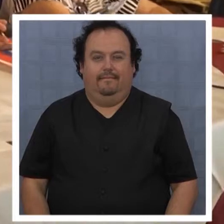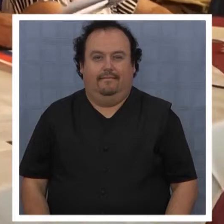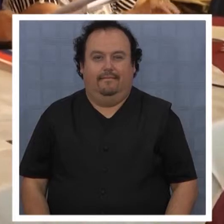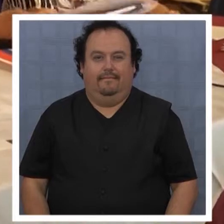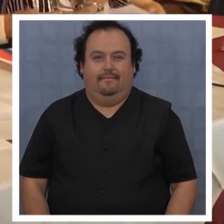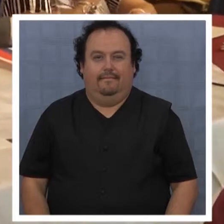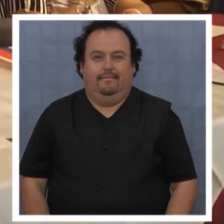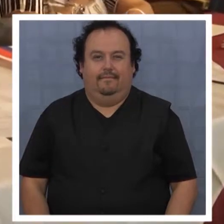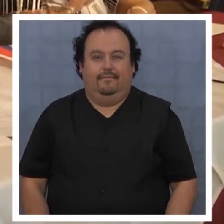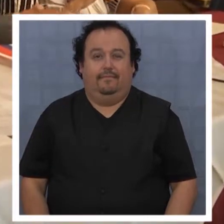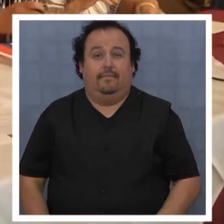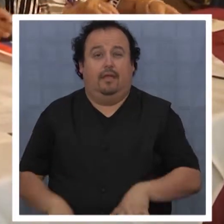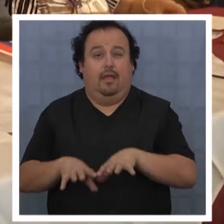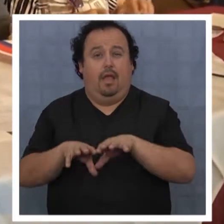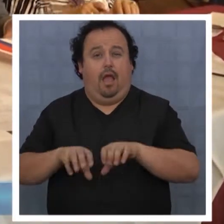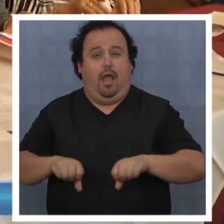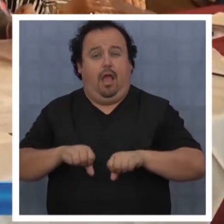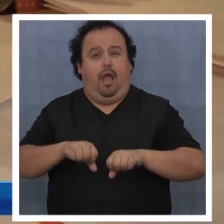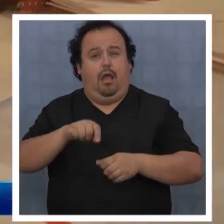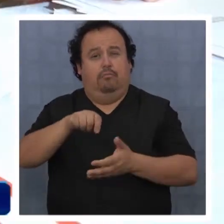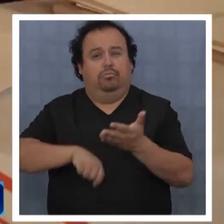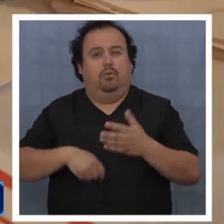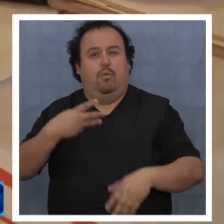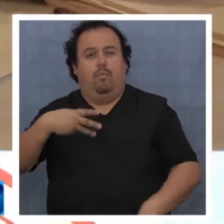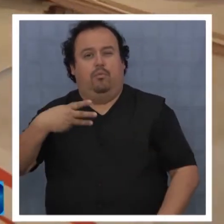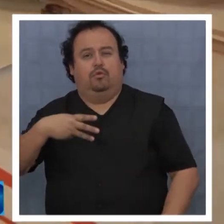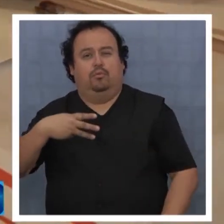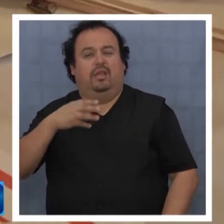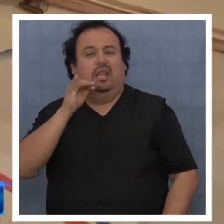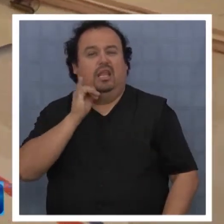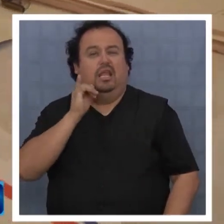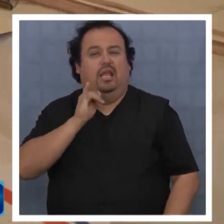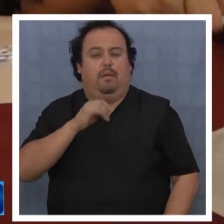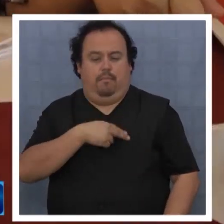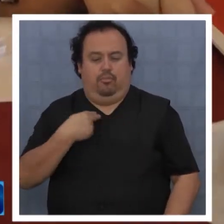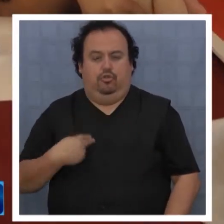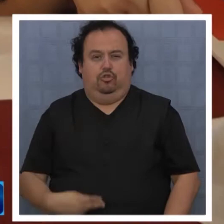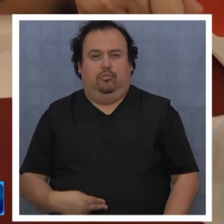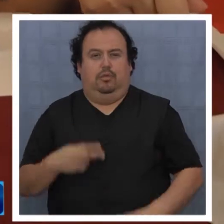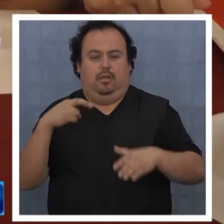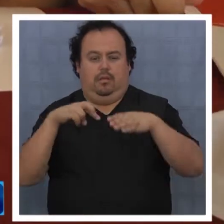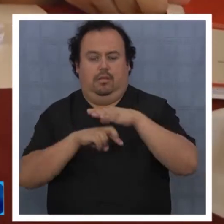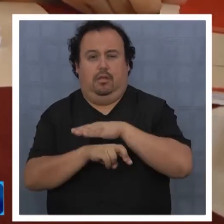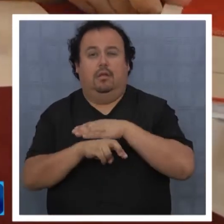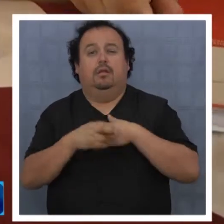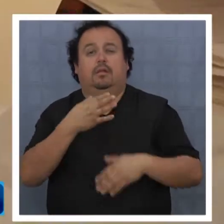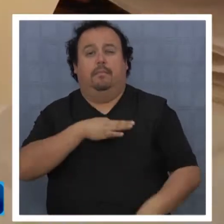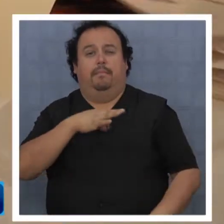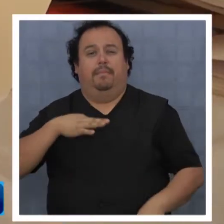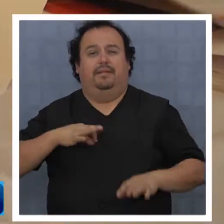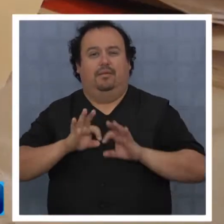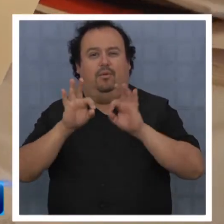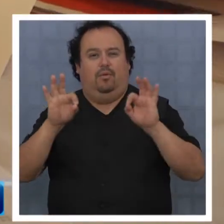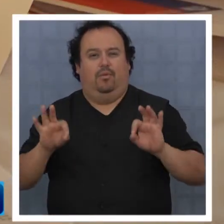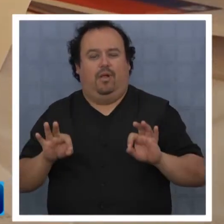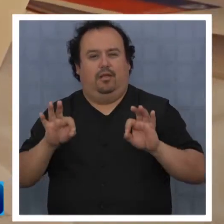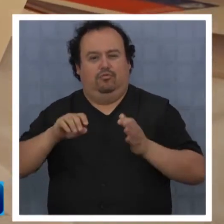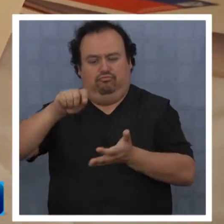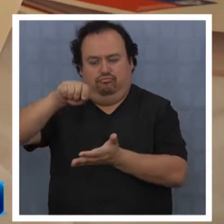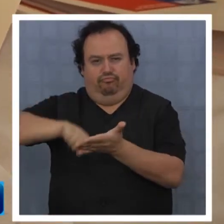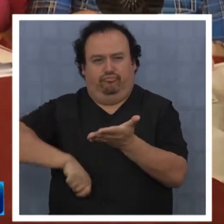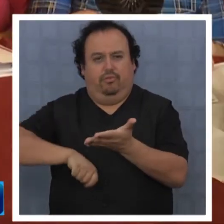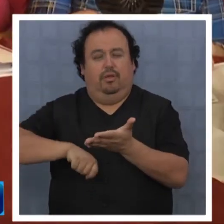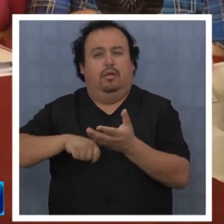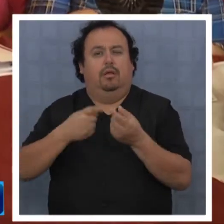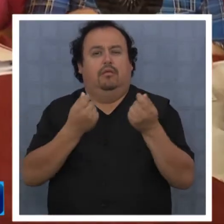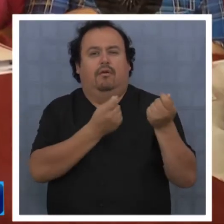Un convenio entre las municipalidades de Iquique, Pozoalmonte y Pica y el Ministerio de Educación fue firmado para hacer el